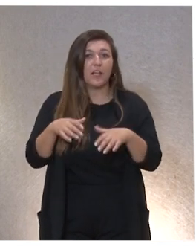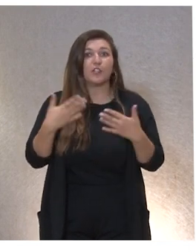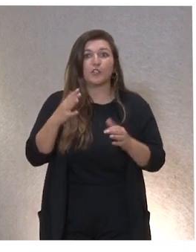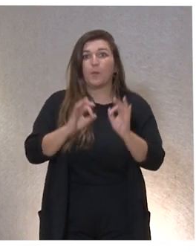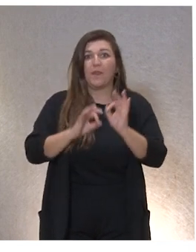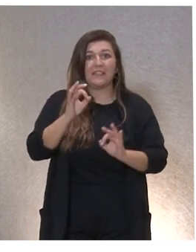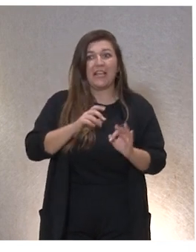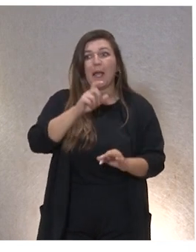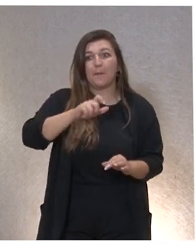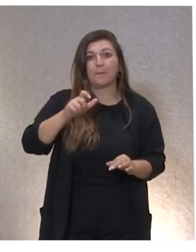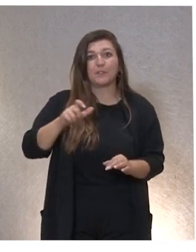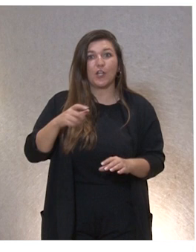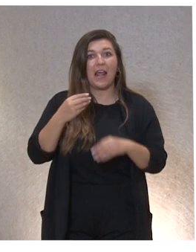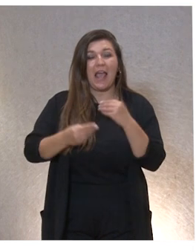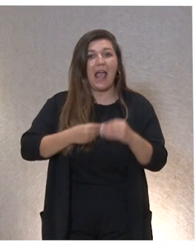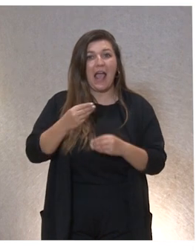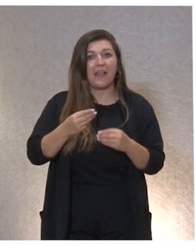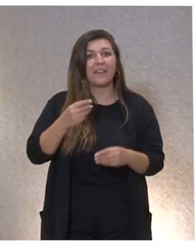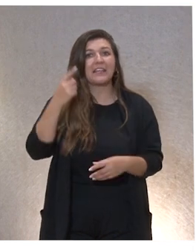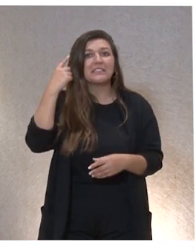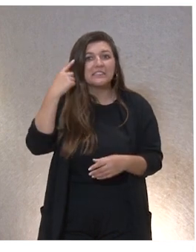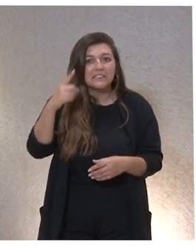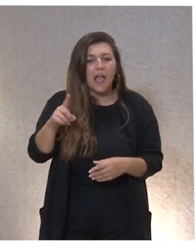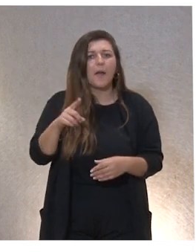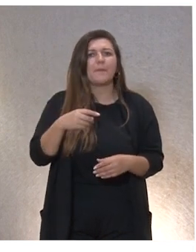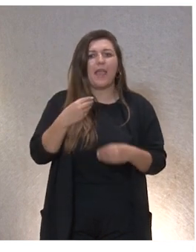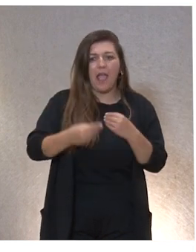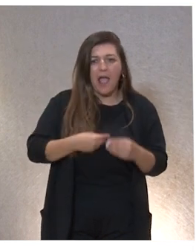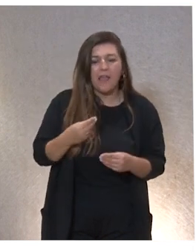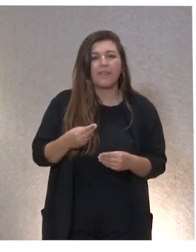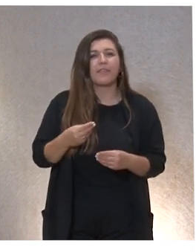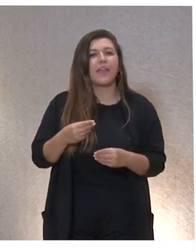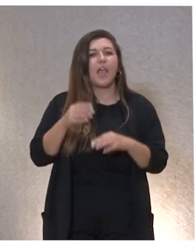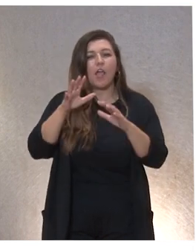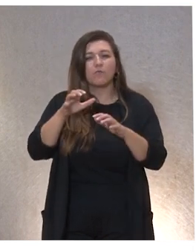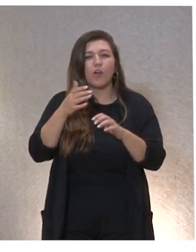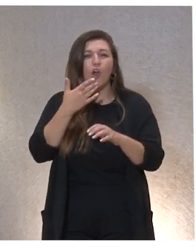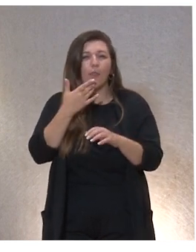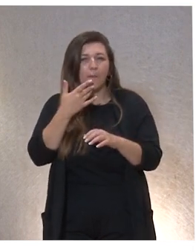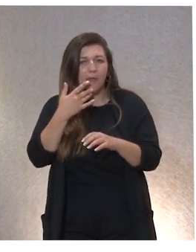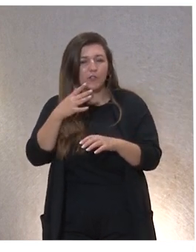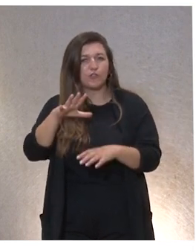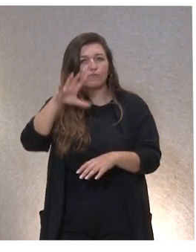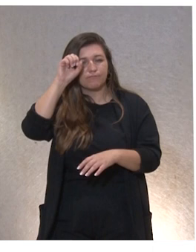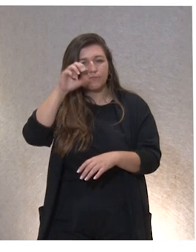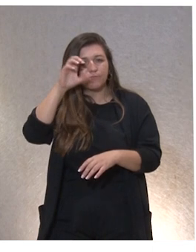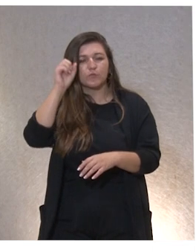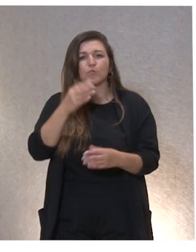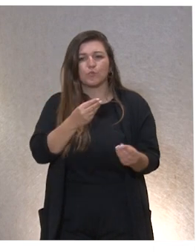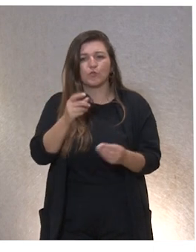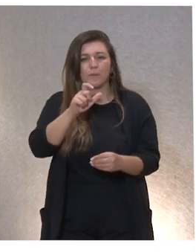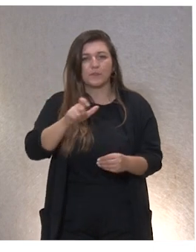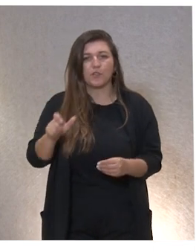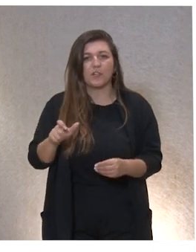porcentaje de gente que lo ha hecho sabiendo lo que hace y adquiriendo estos conceptos básicos es mucha